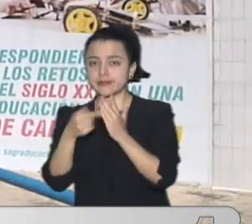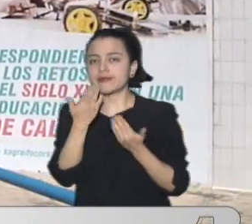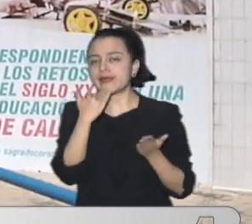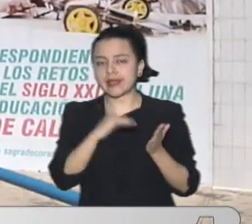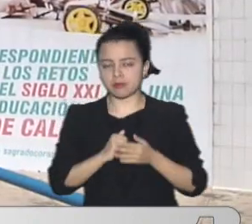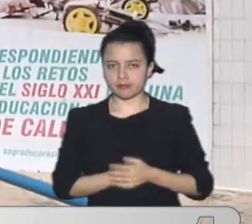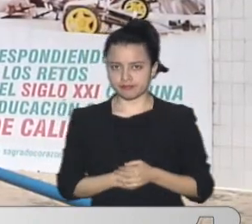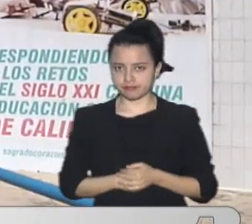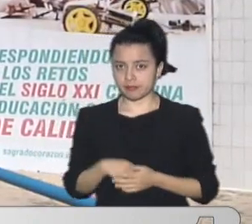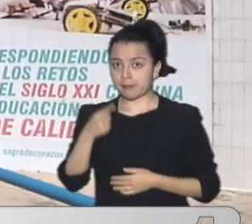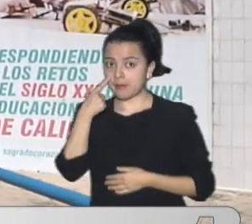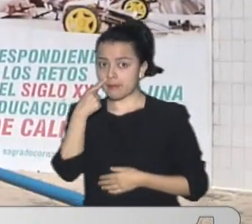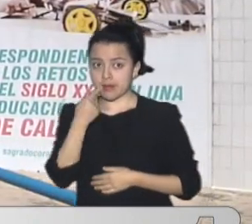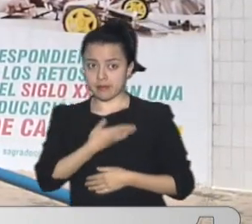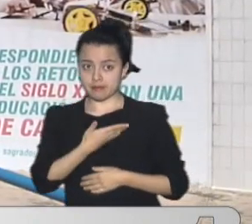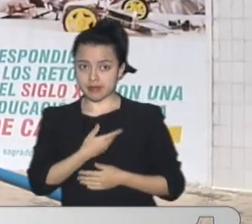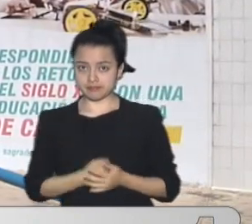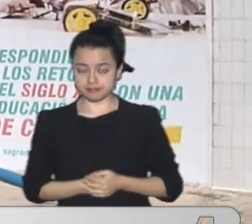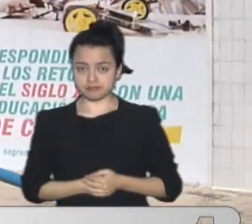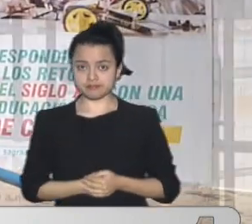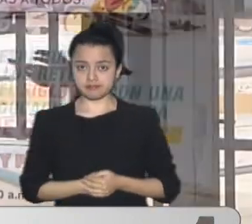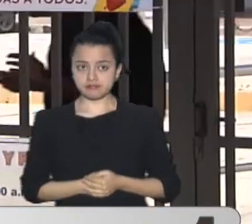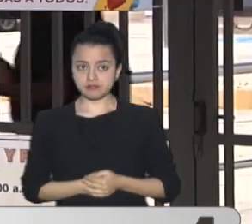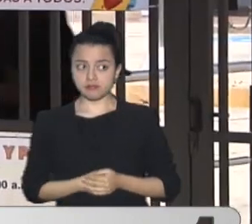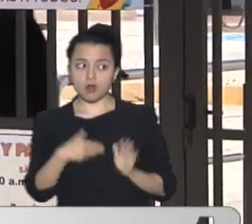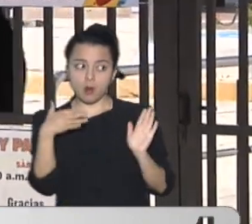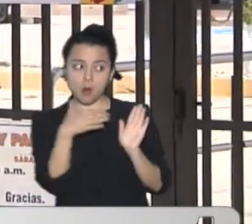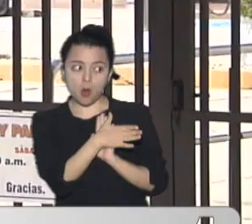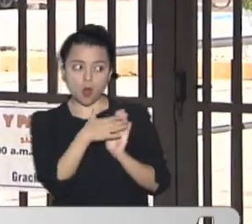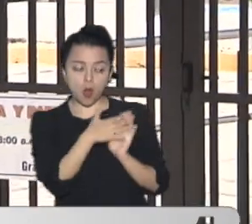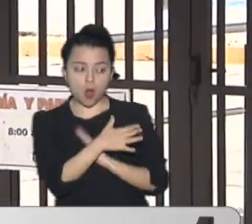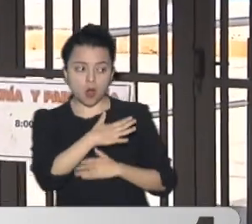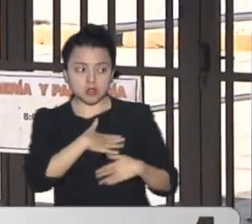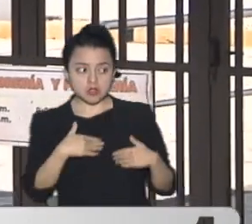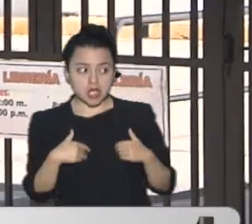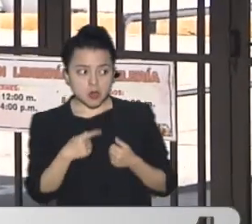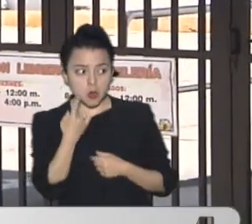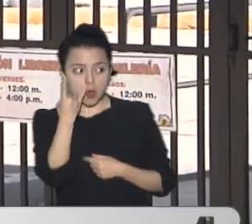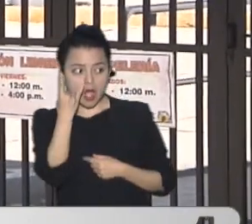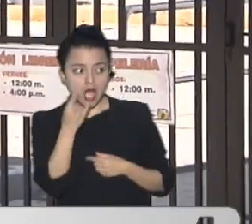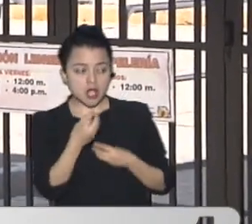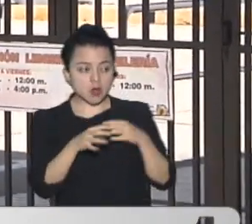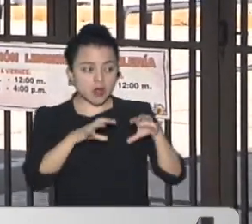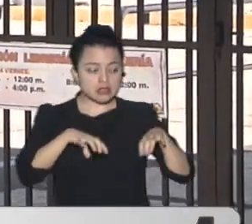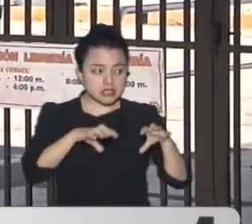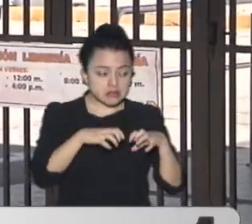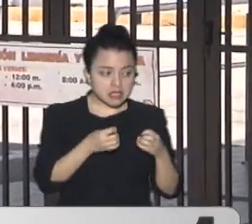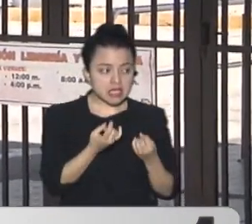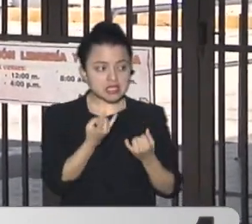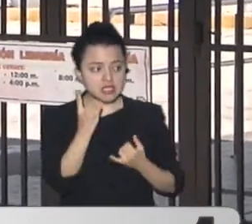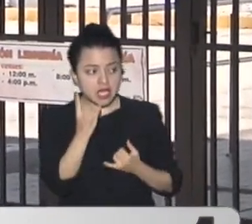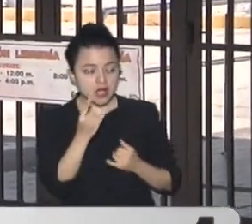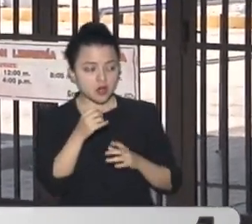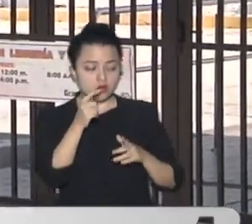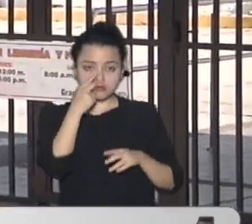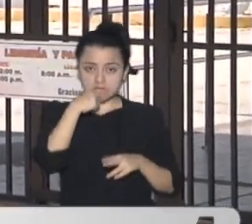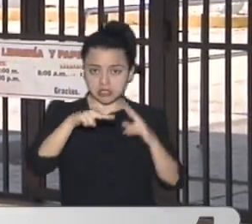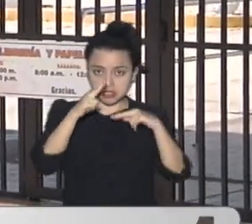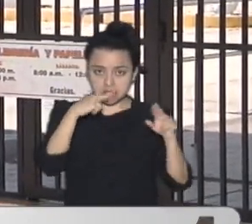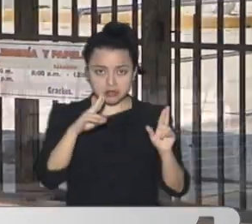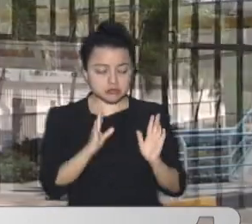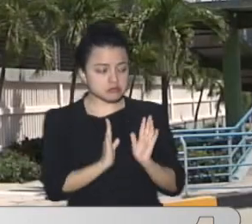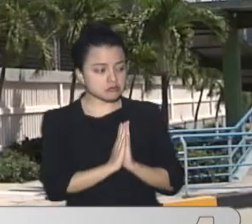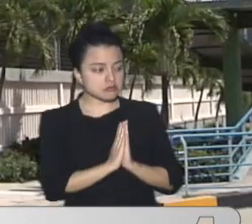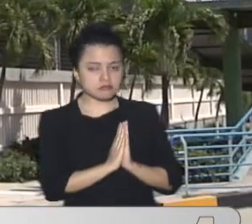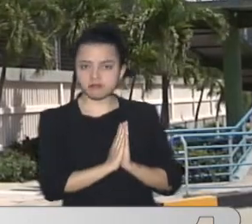ejemplo Los padres No reportaban Las condiciones En que Sus actividades Las actividades De sus hijos Cuando